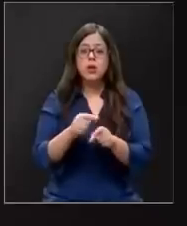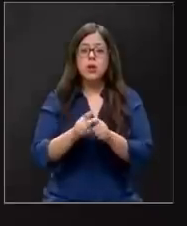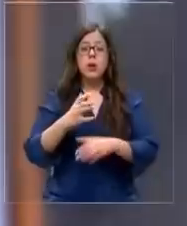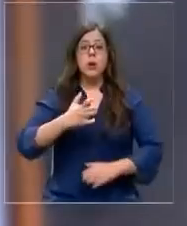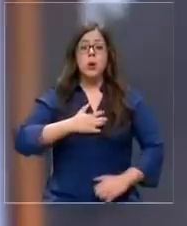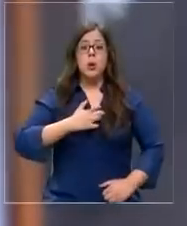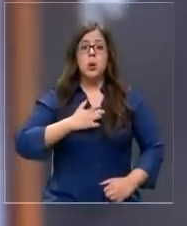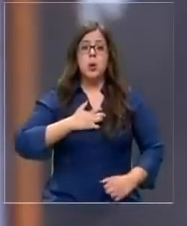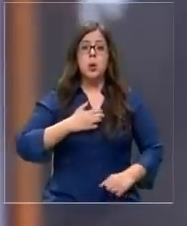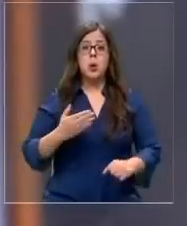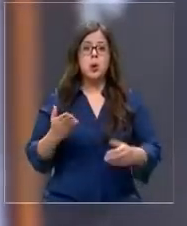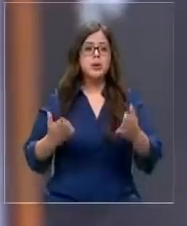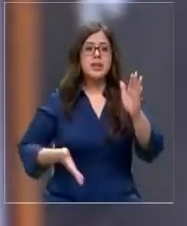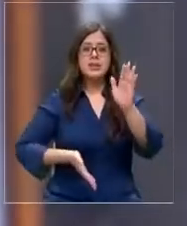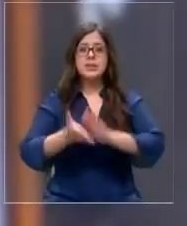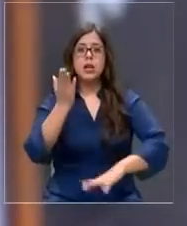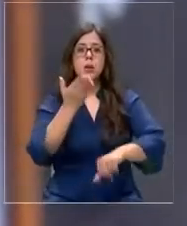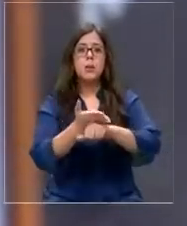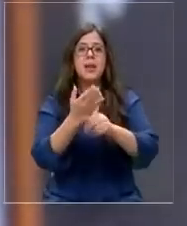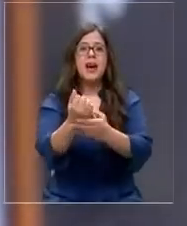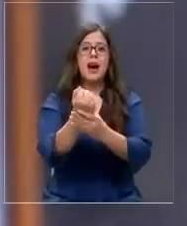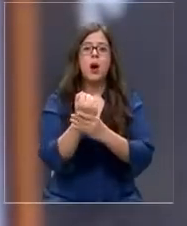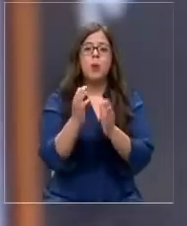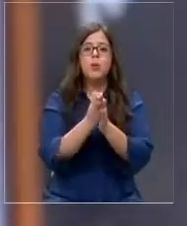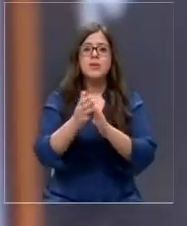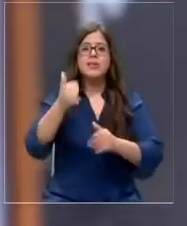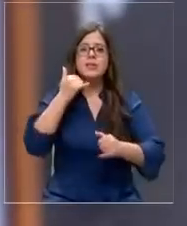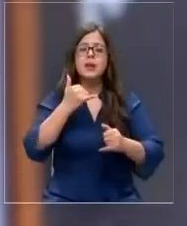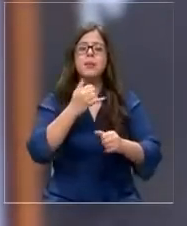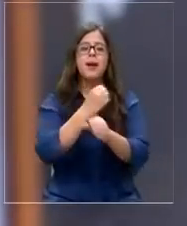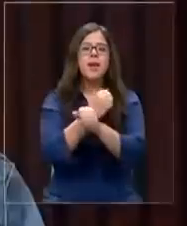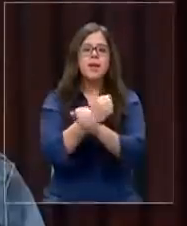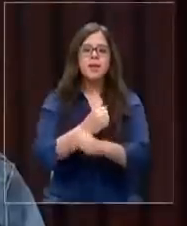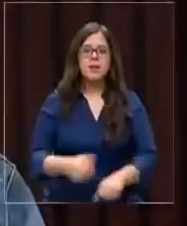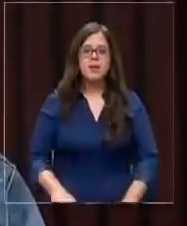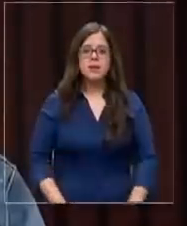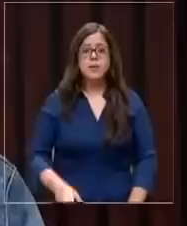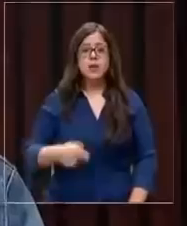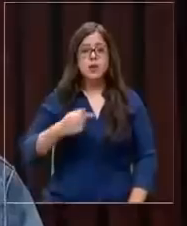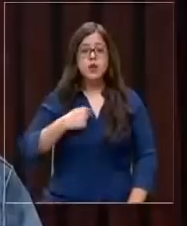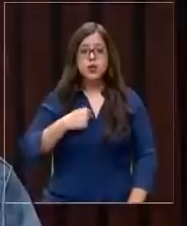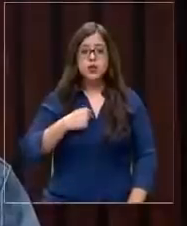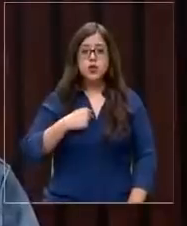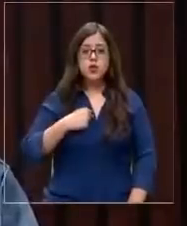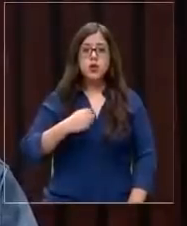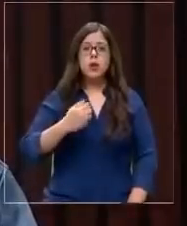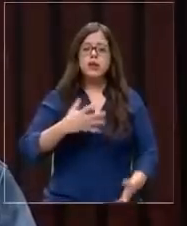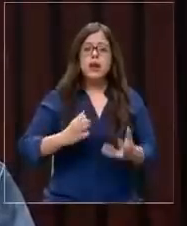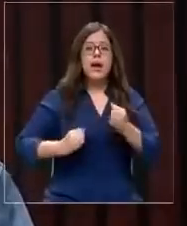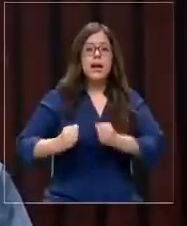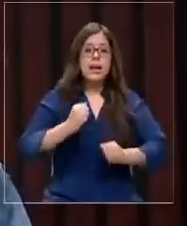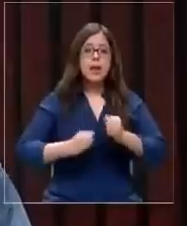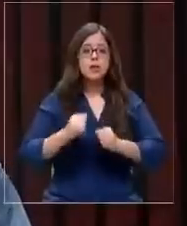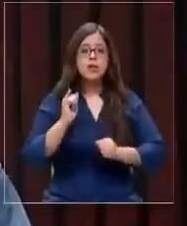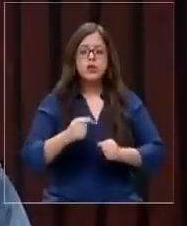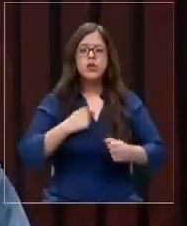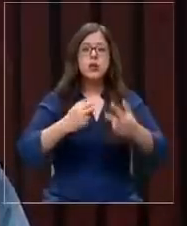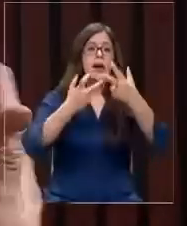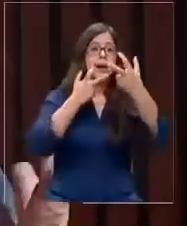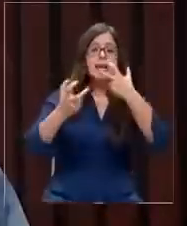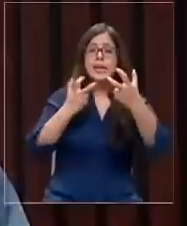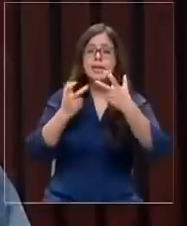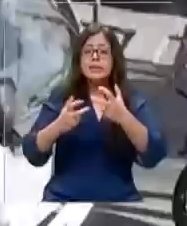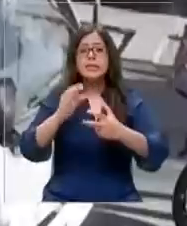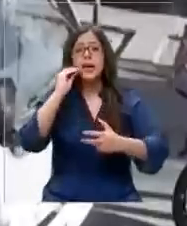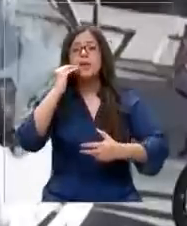asustada salió a pedir ayuda a los vecinos para llamar a carabineros. Yo estaba tan nerviosa y yo gritaba